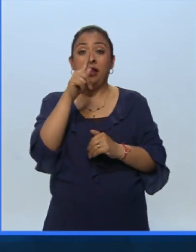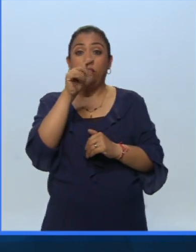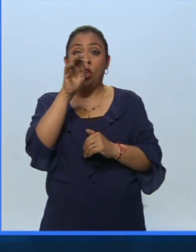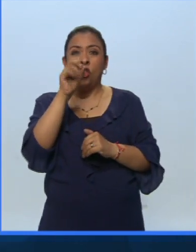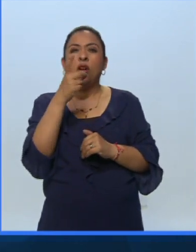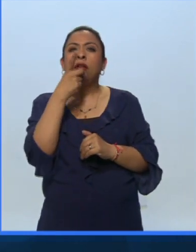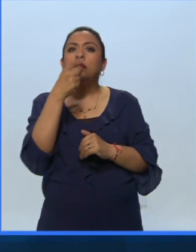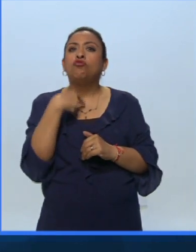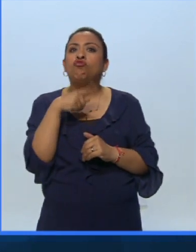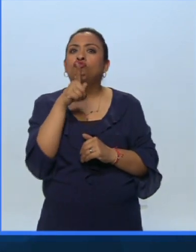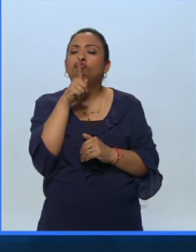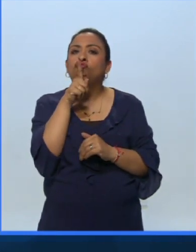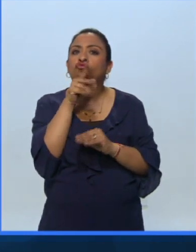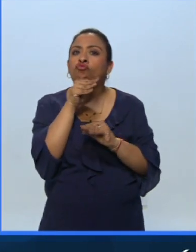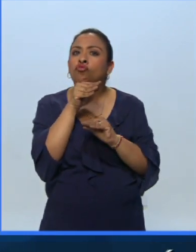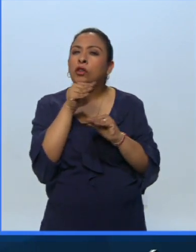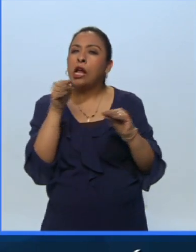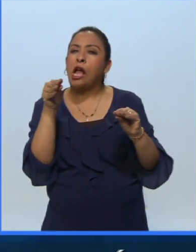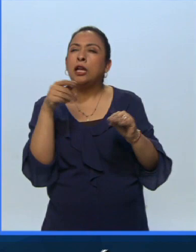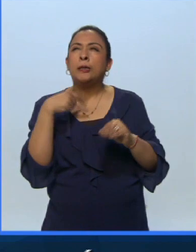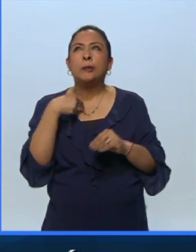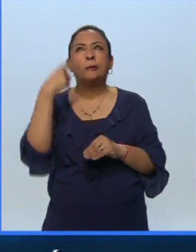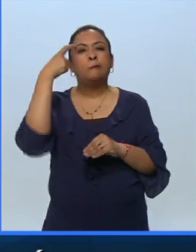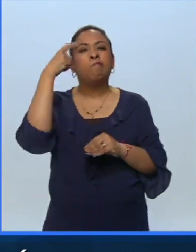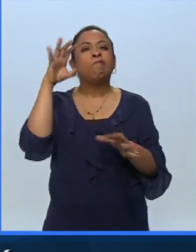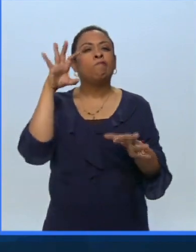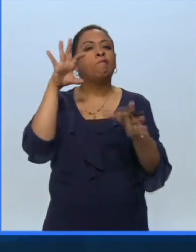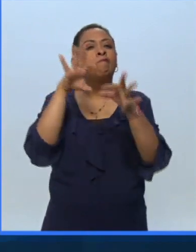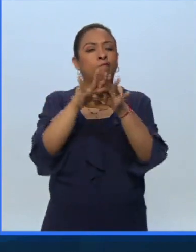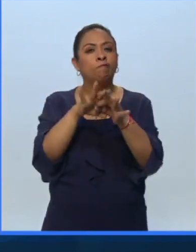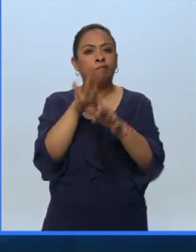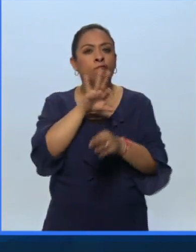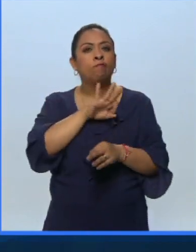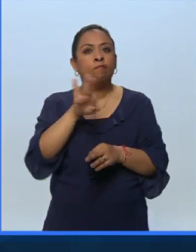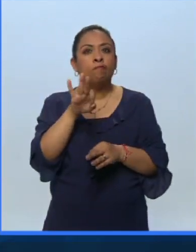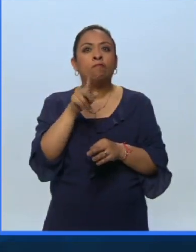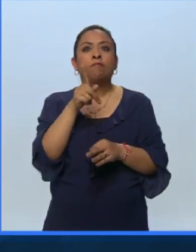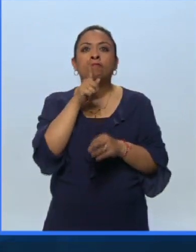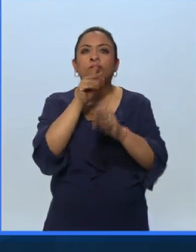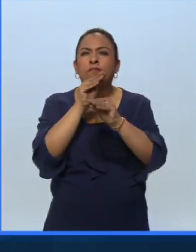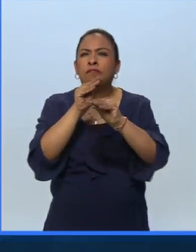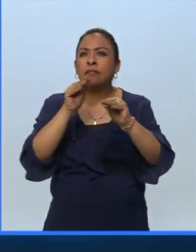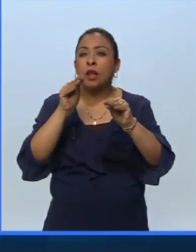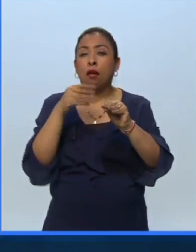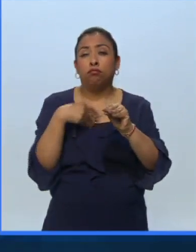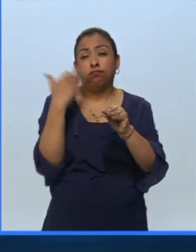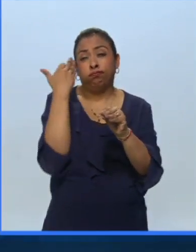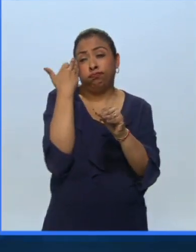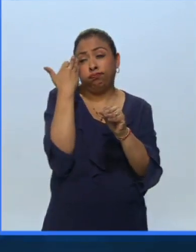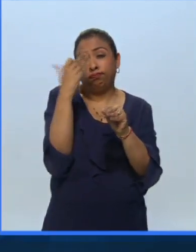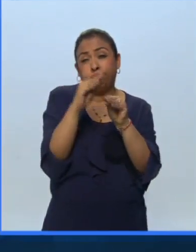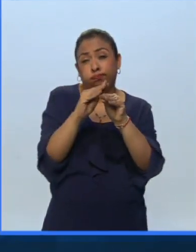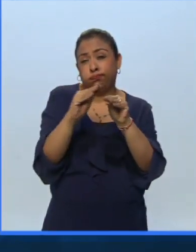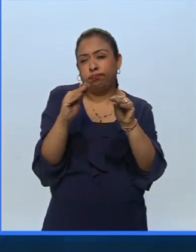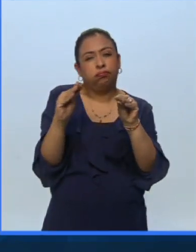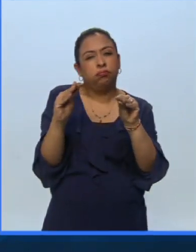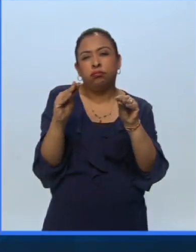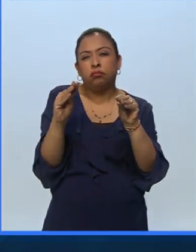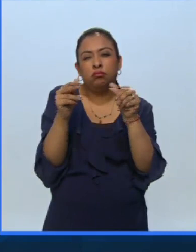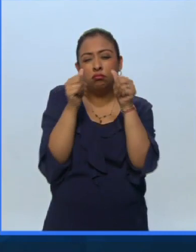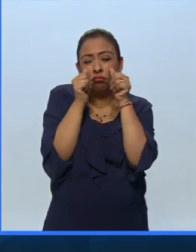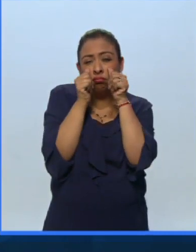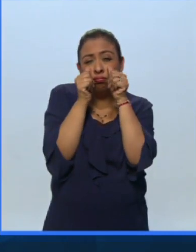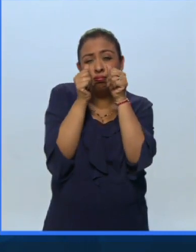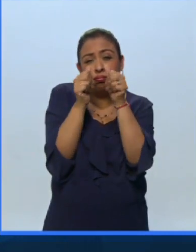silencio y por lo tanto me parecía lógico que tuviéramos silencios que no son muy grandes tampoco, simplemente te clavas